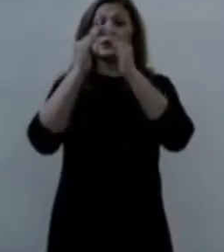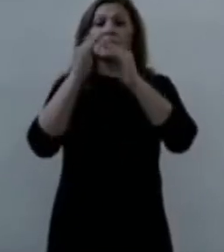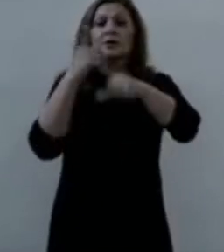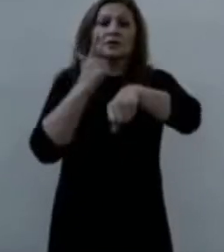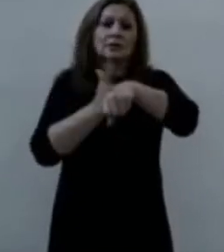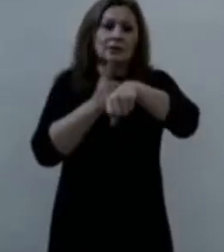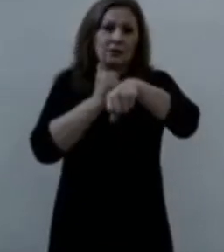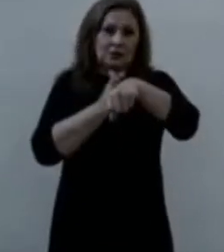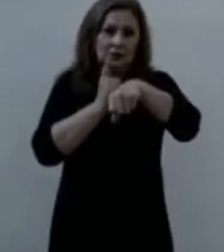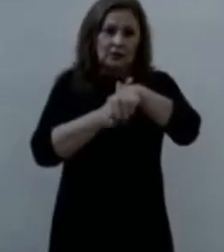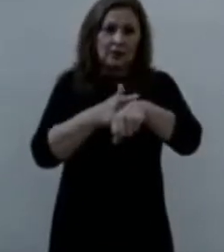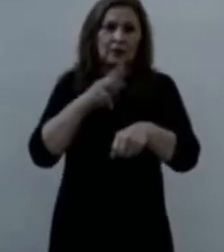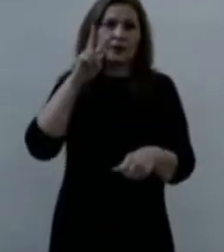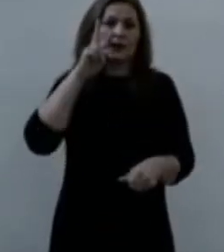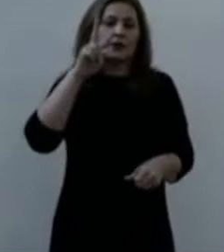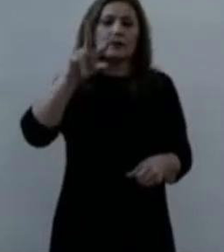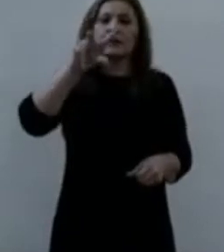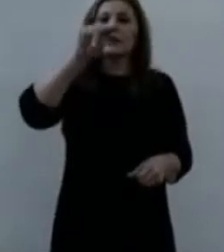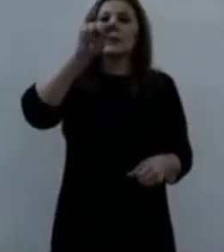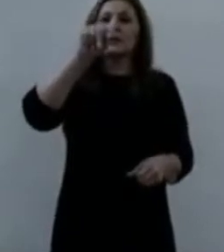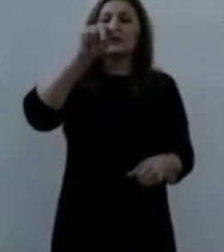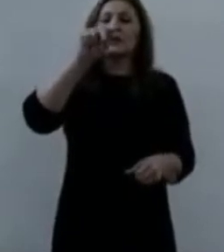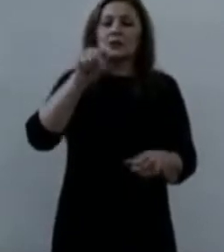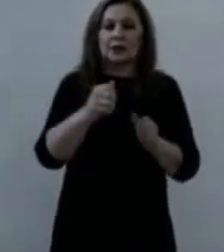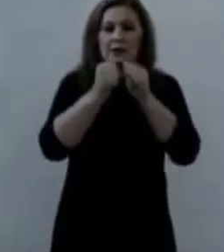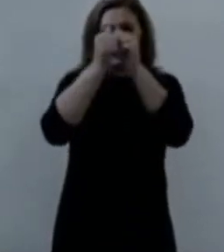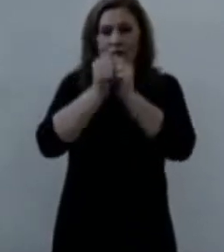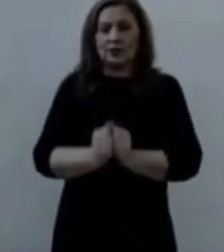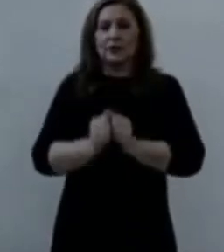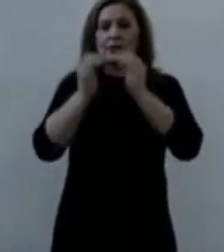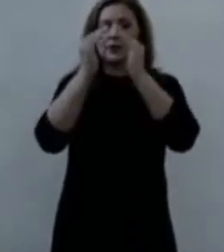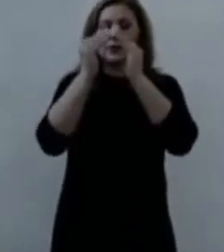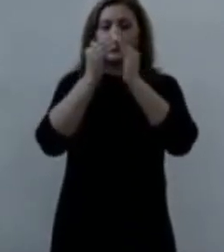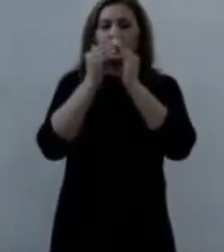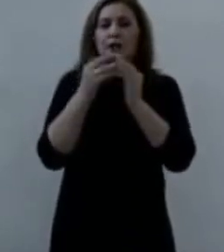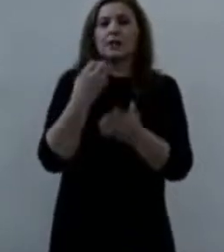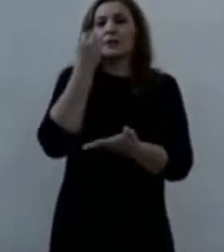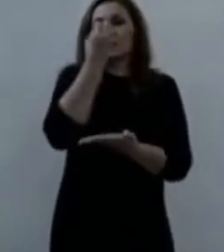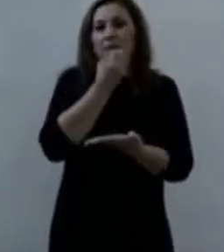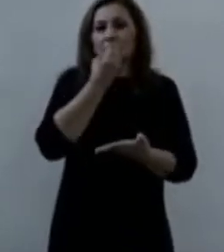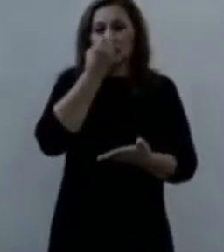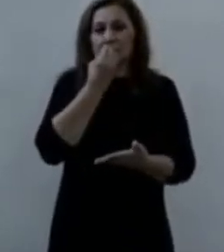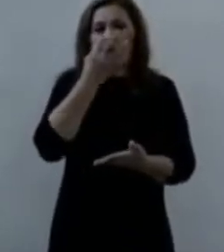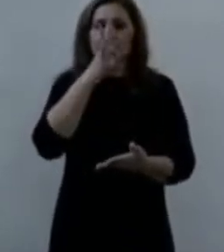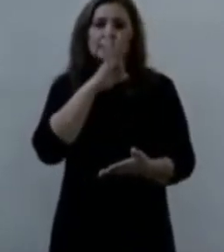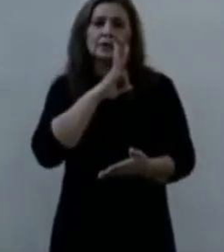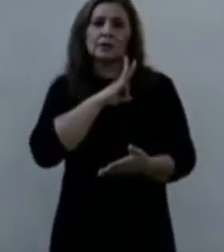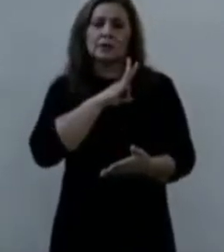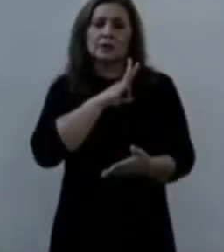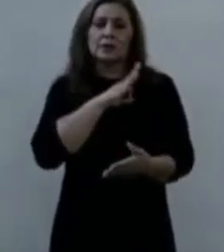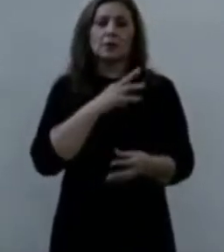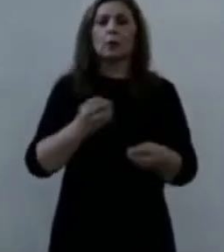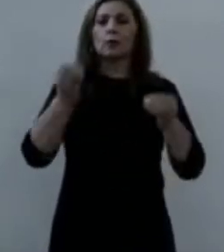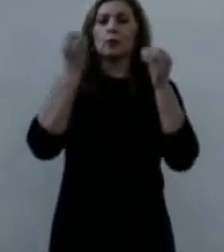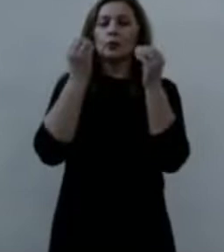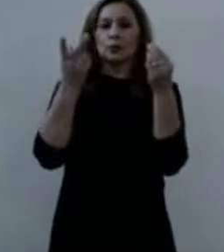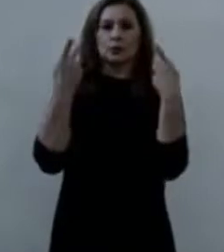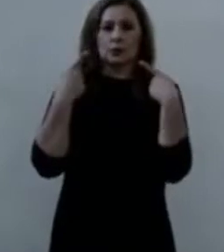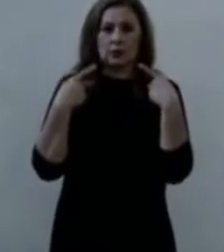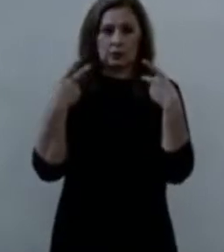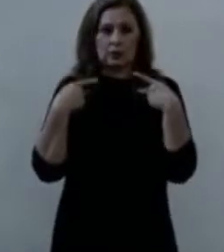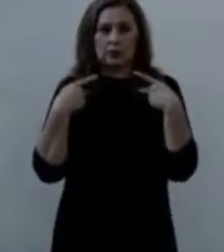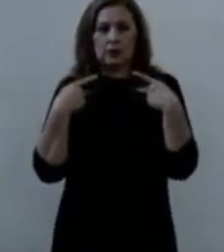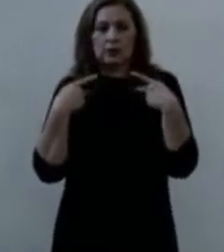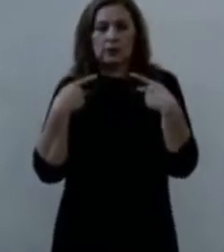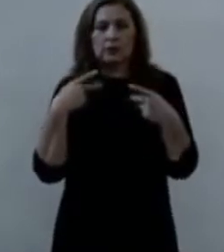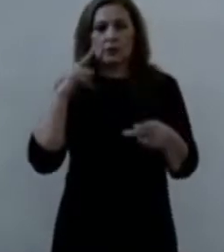comparten con nosotros la fe y la oración. También muchos fieles, a través